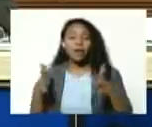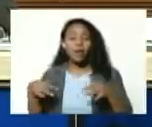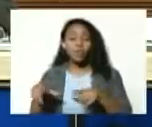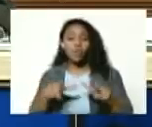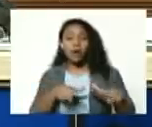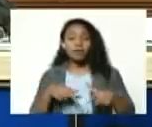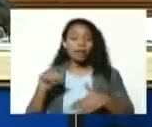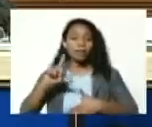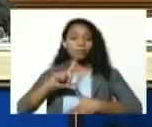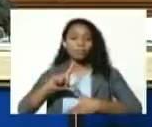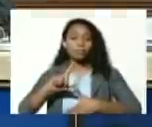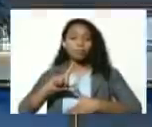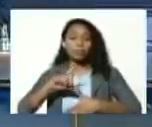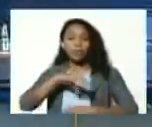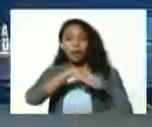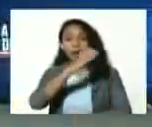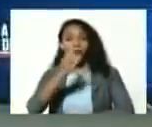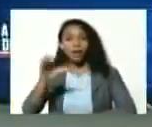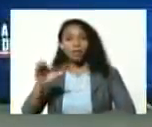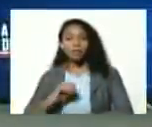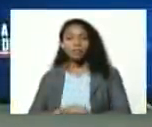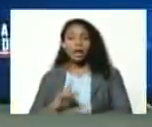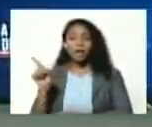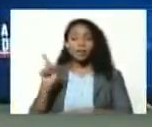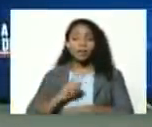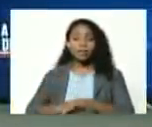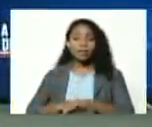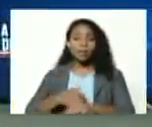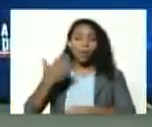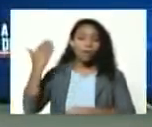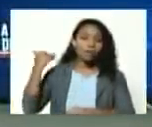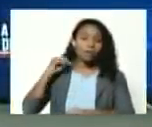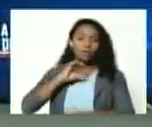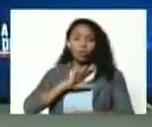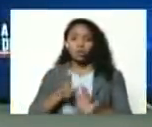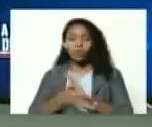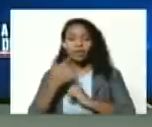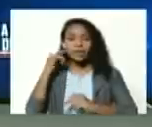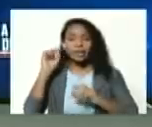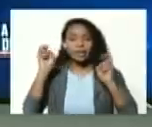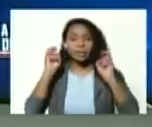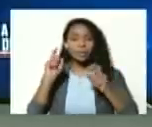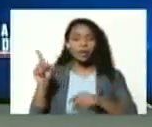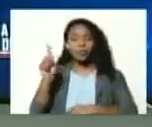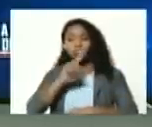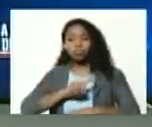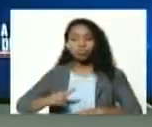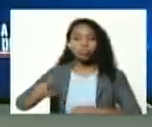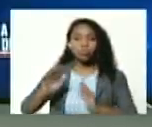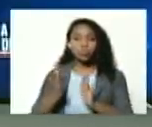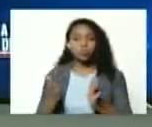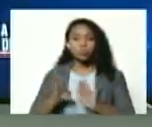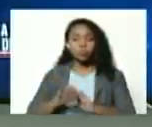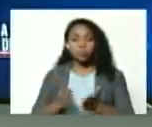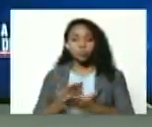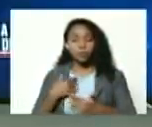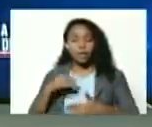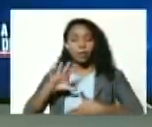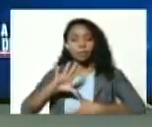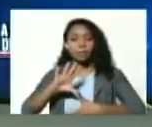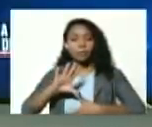latinoamérica y el Caribe en aquella época sería el concepto geopolítico de la América meridional